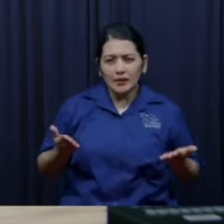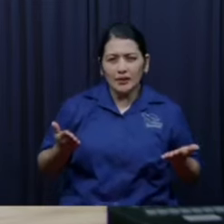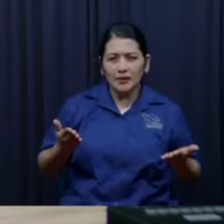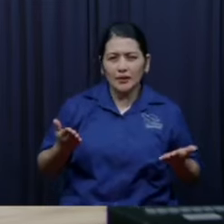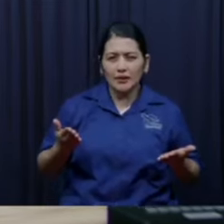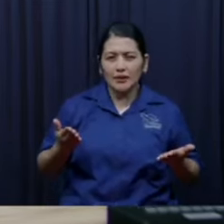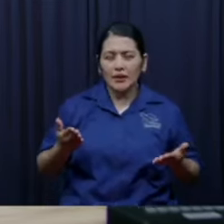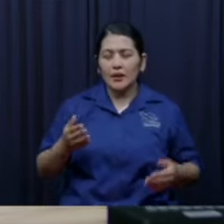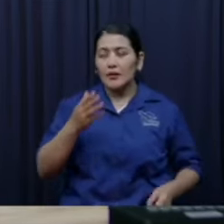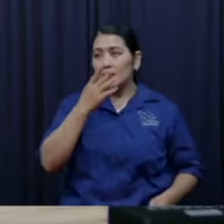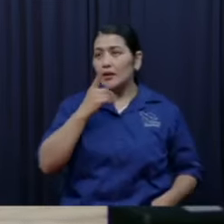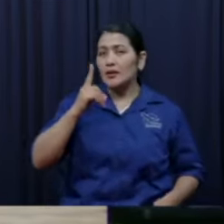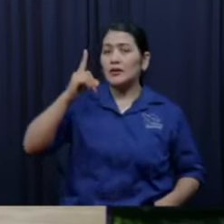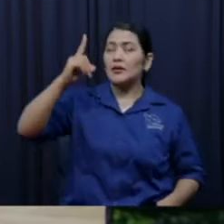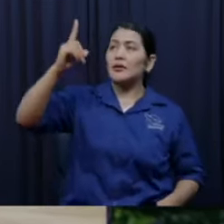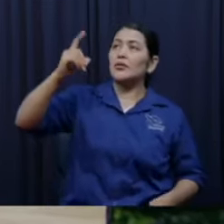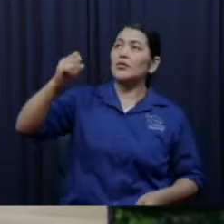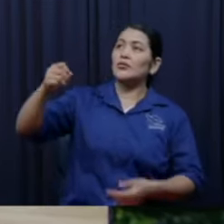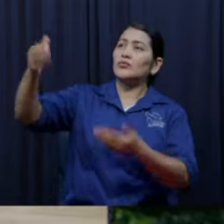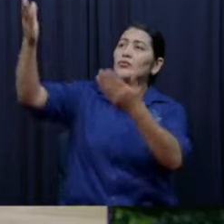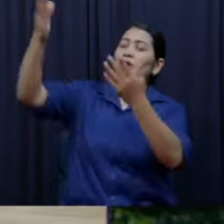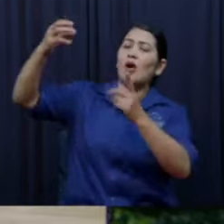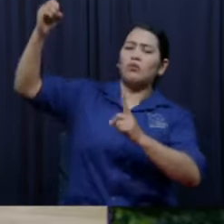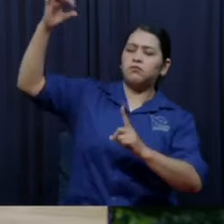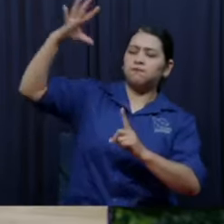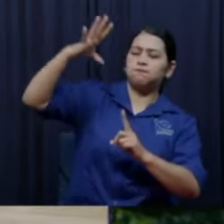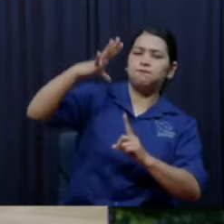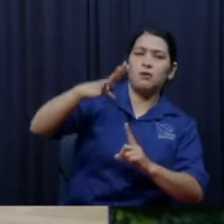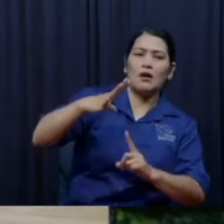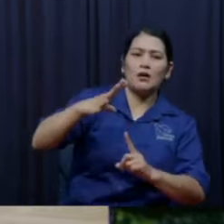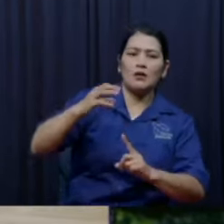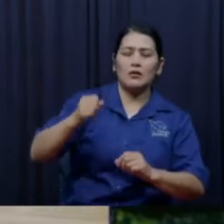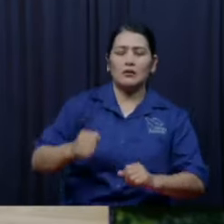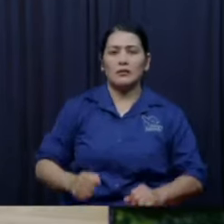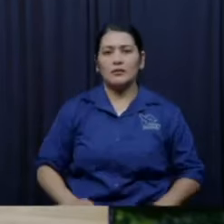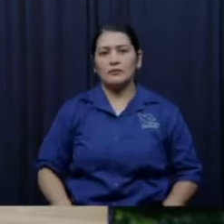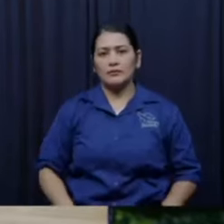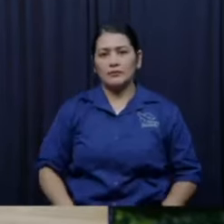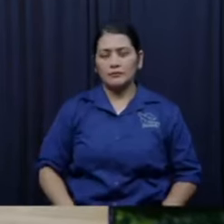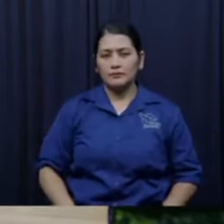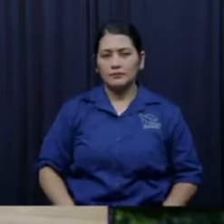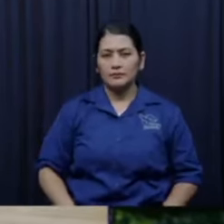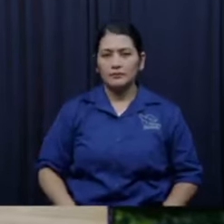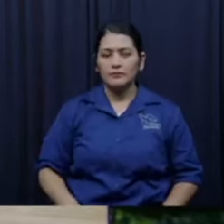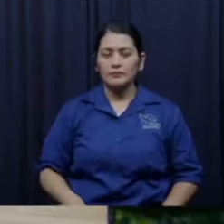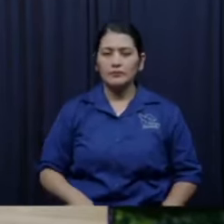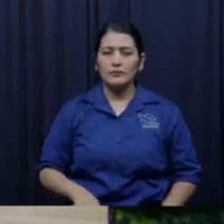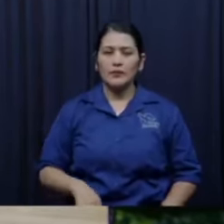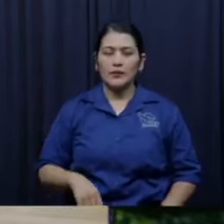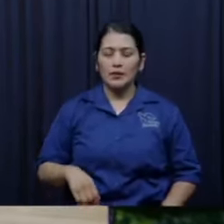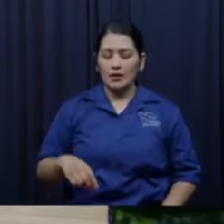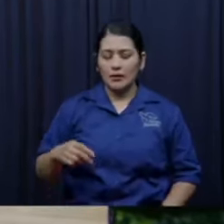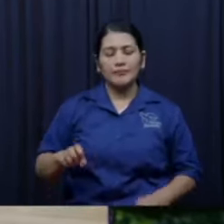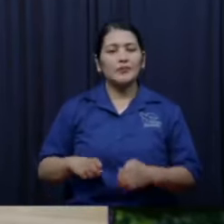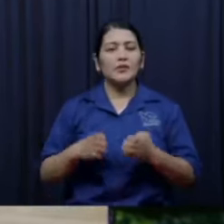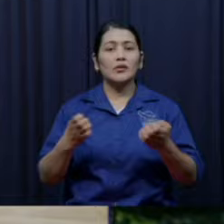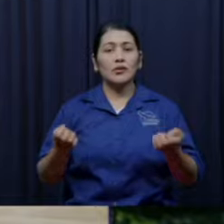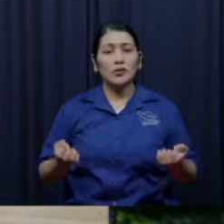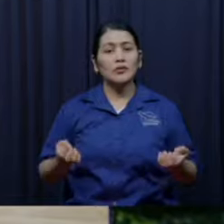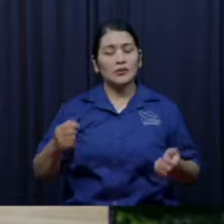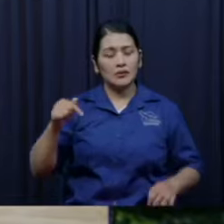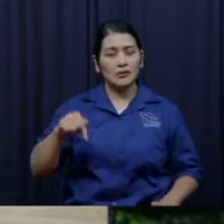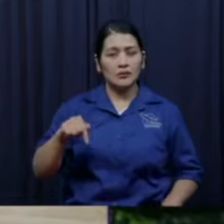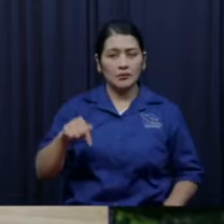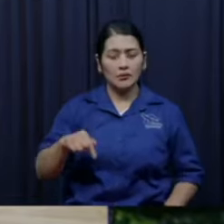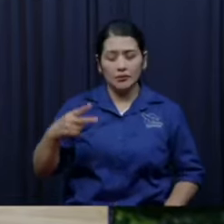Ahora, cuando lo vemos de esa manera y lo hemos explicado por años, tenemos que acercarle el zoom a